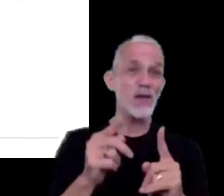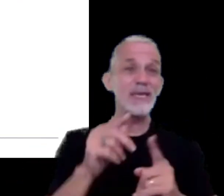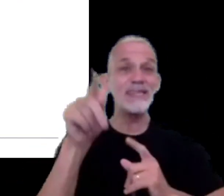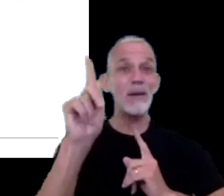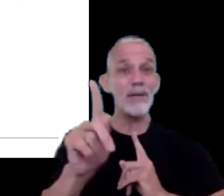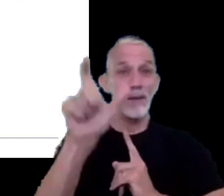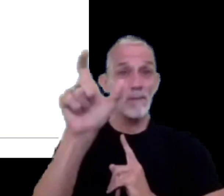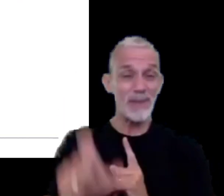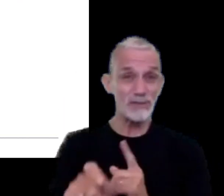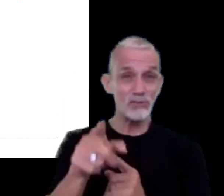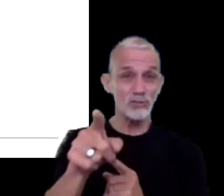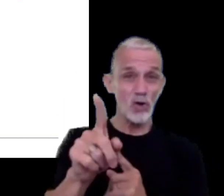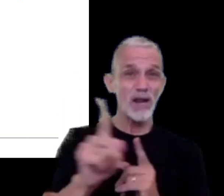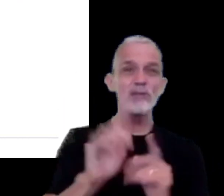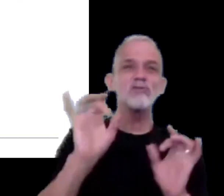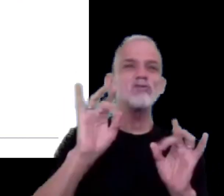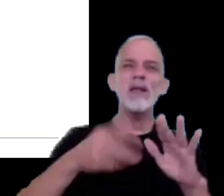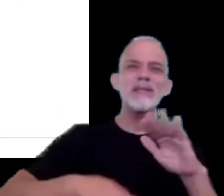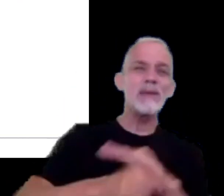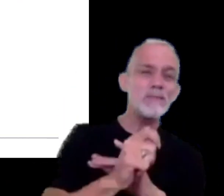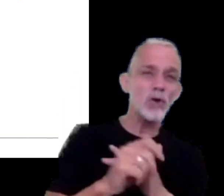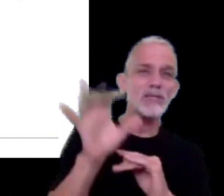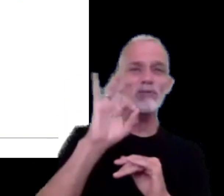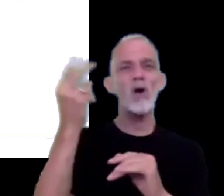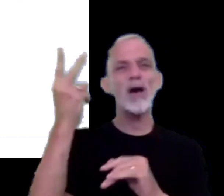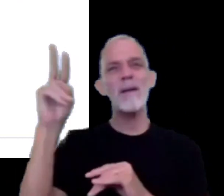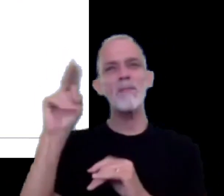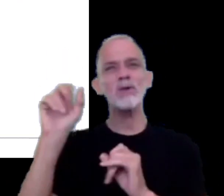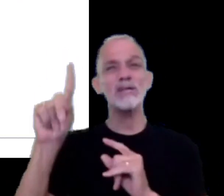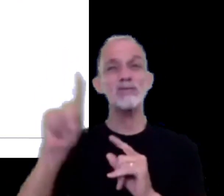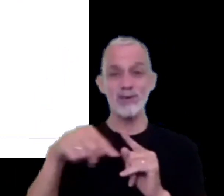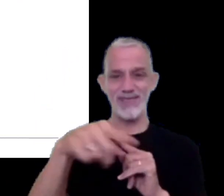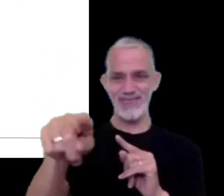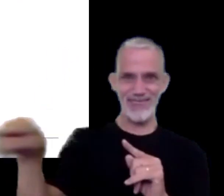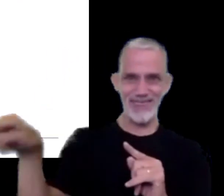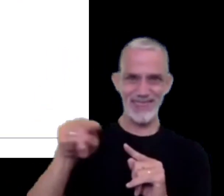sólo operan importación y exportación con terceros